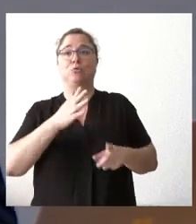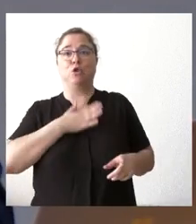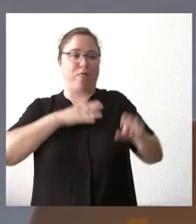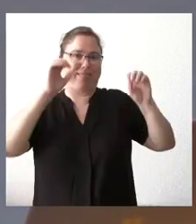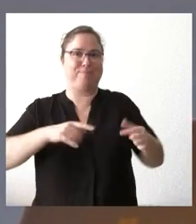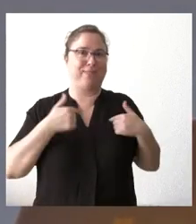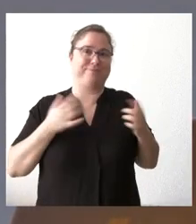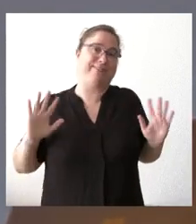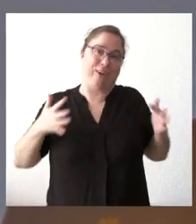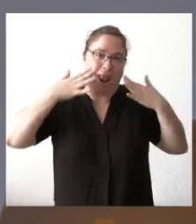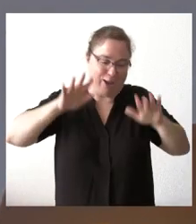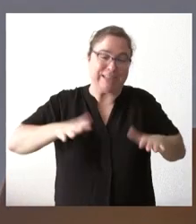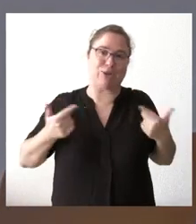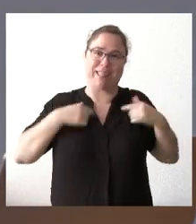aquí, ¿no?